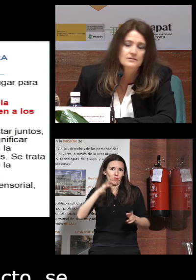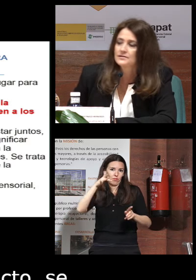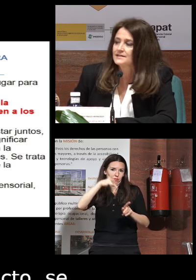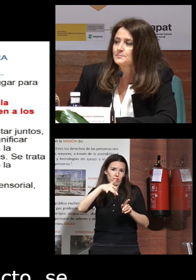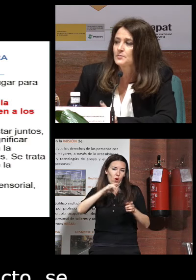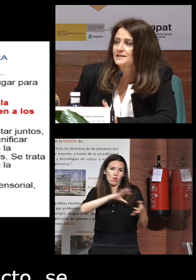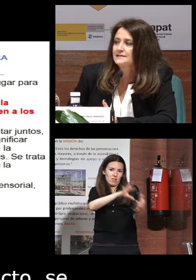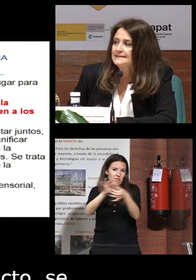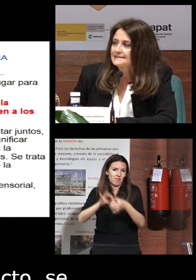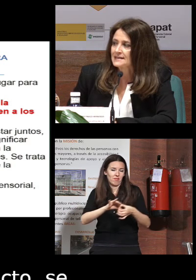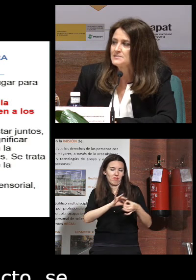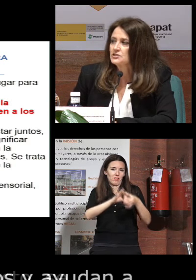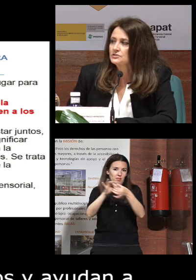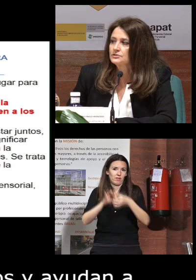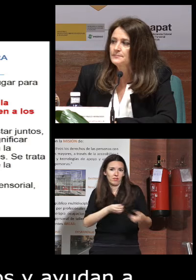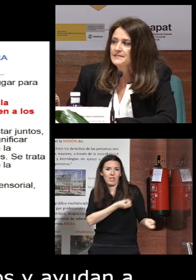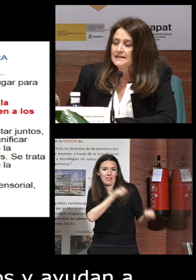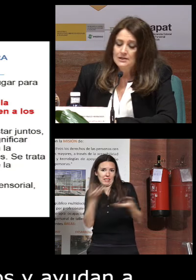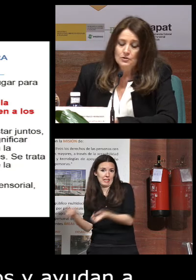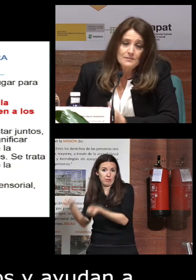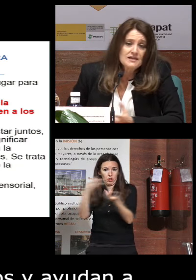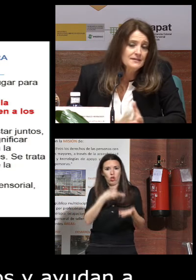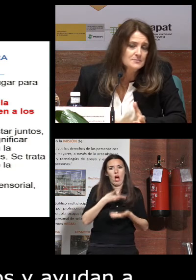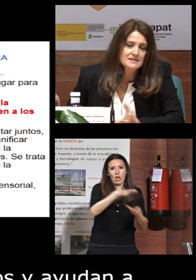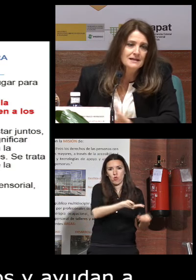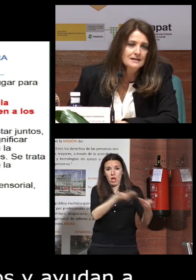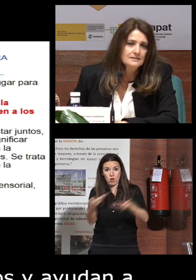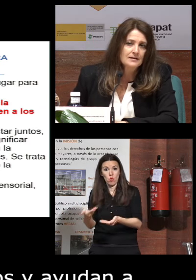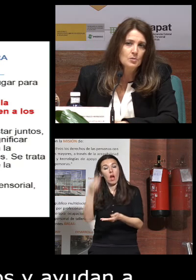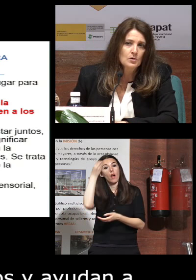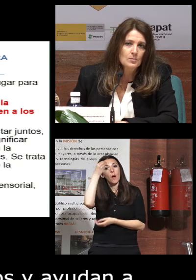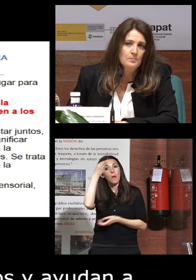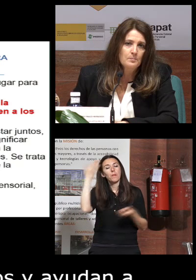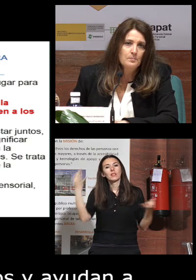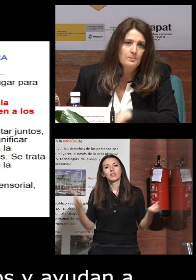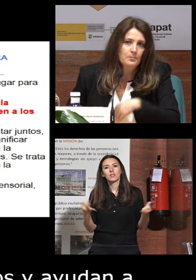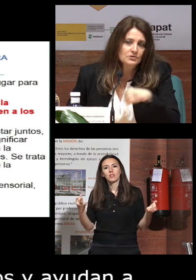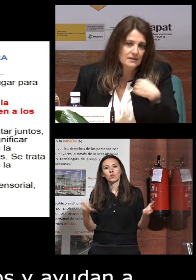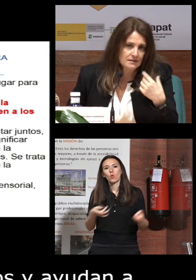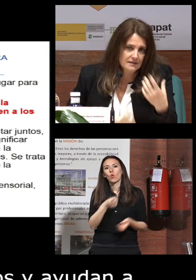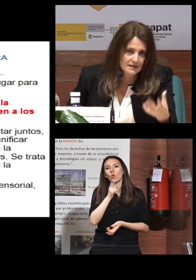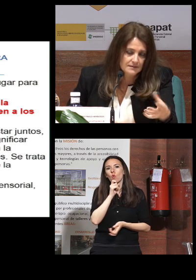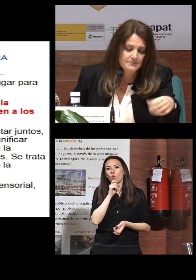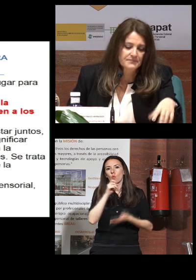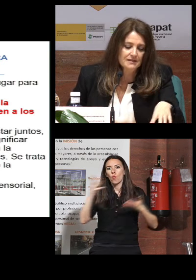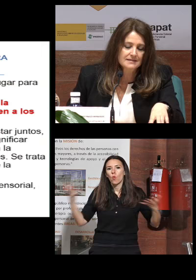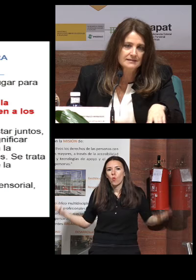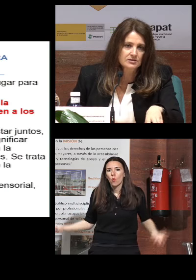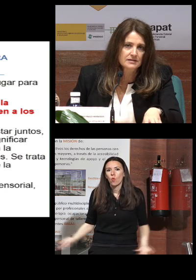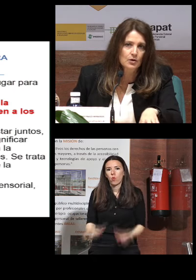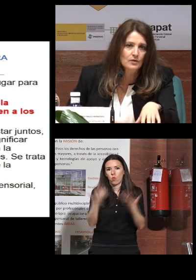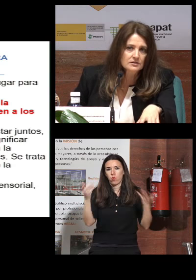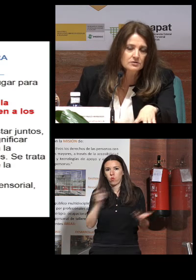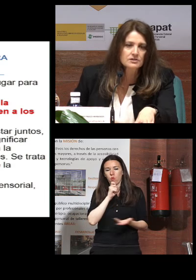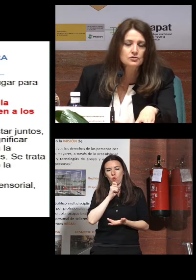interrelación en esa propia transmisión ¿no? lo que tenemos que hacer es pensar en cómo potenciar esos